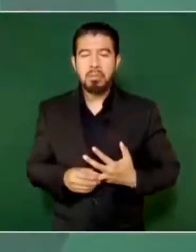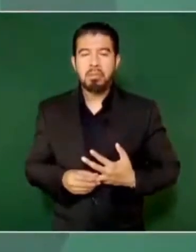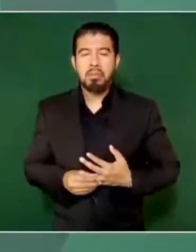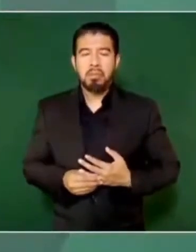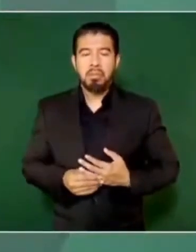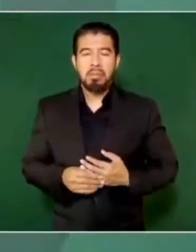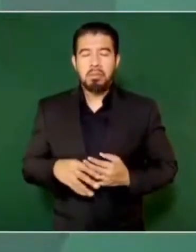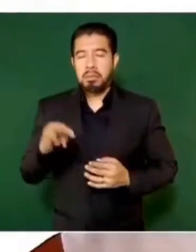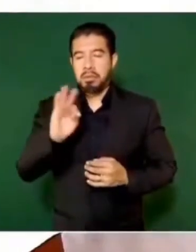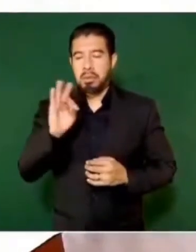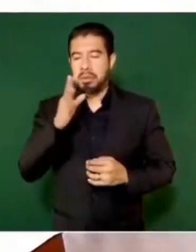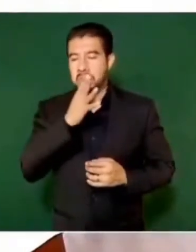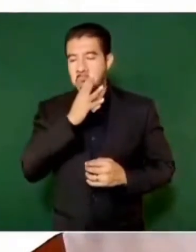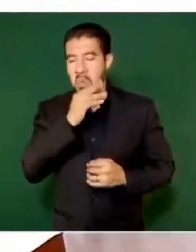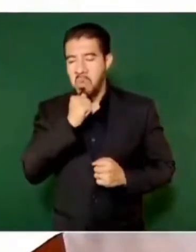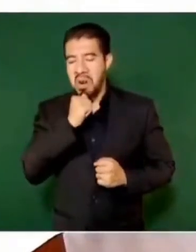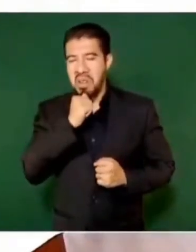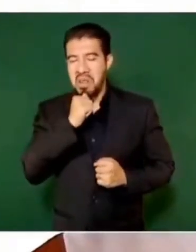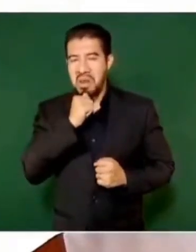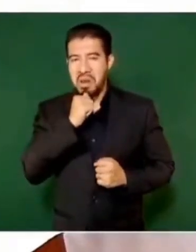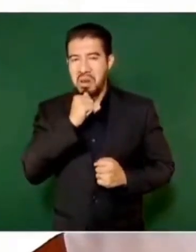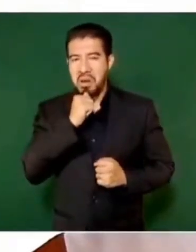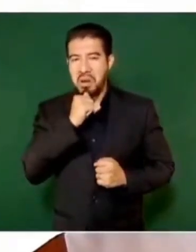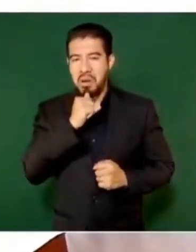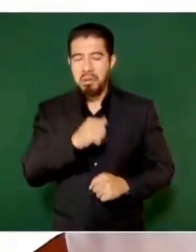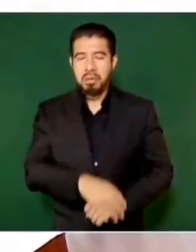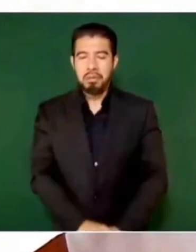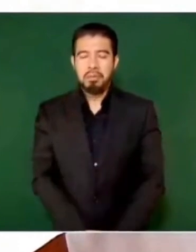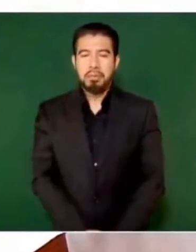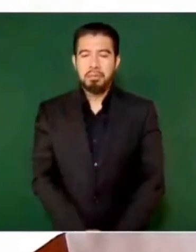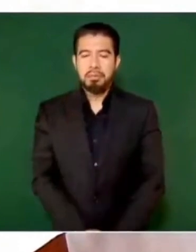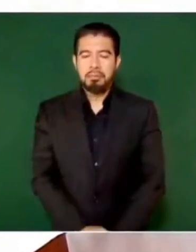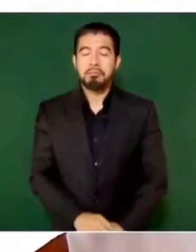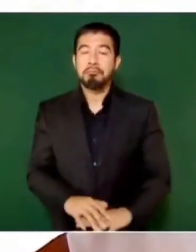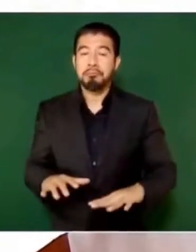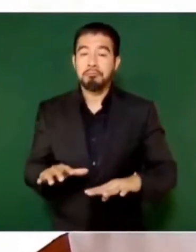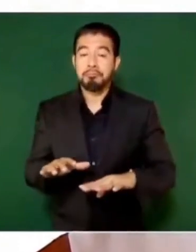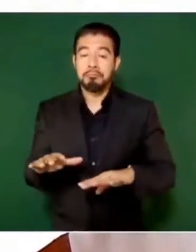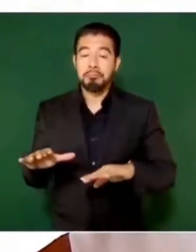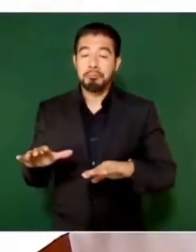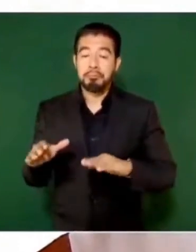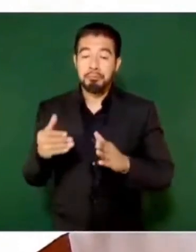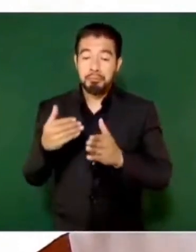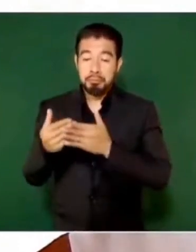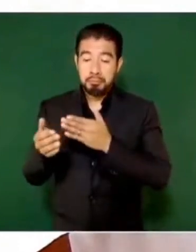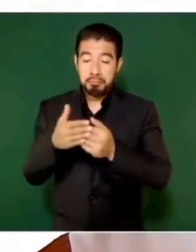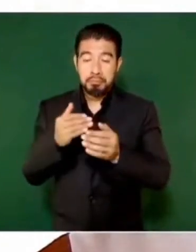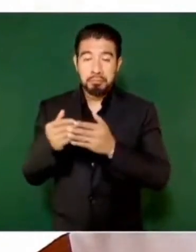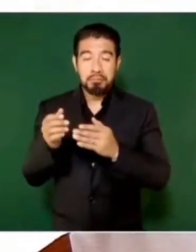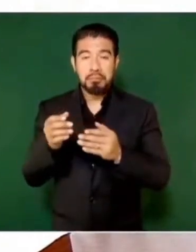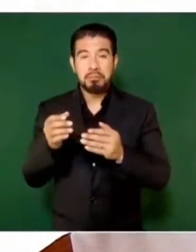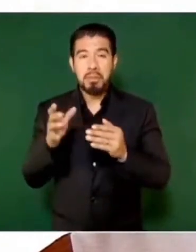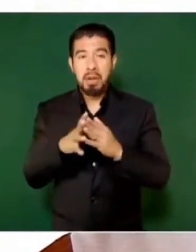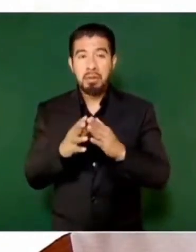modernizarlo, cuando menos que se pinte,